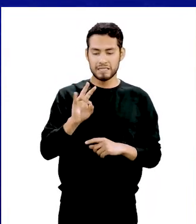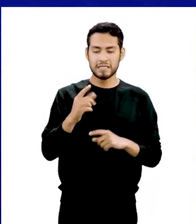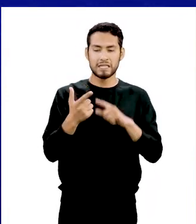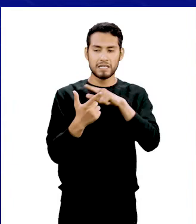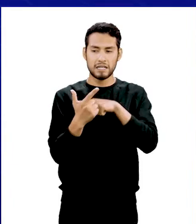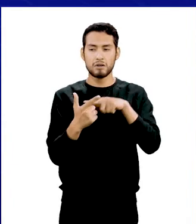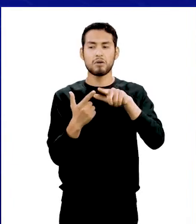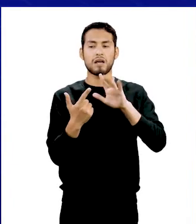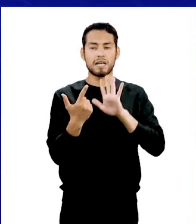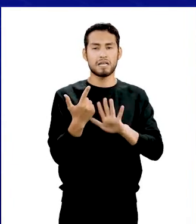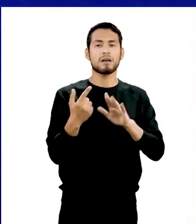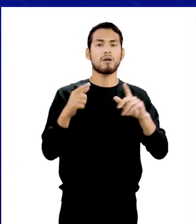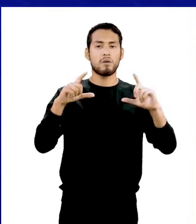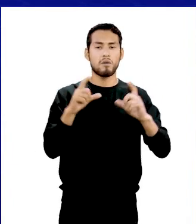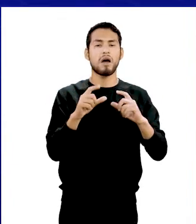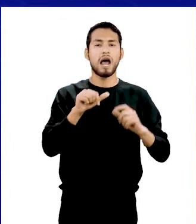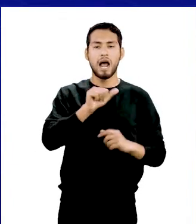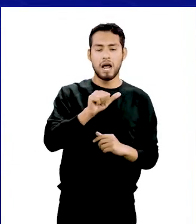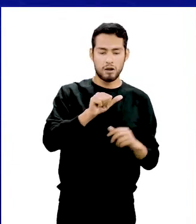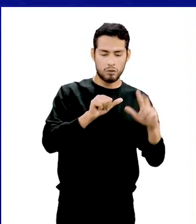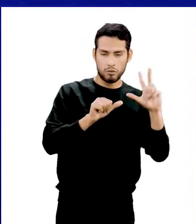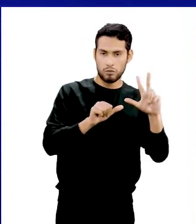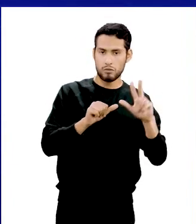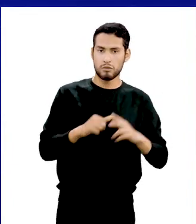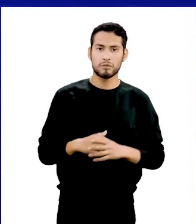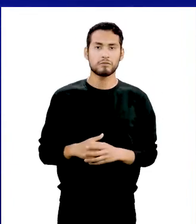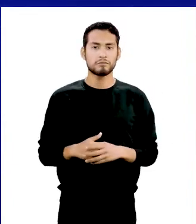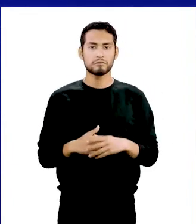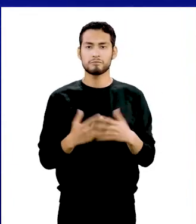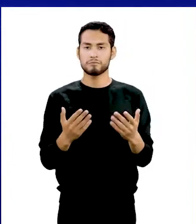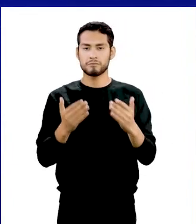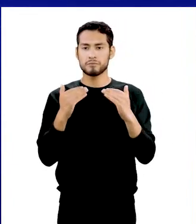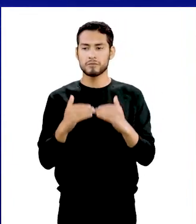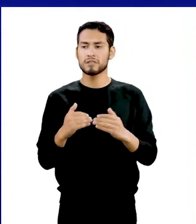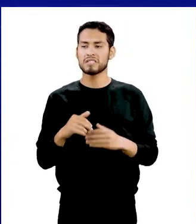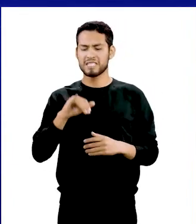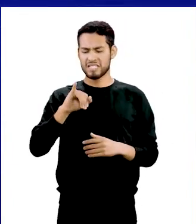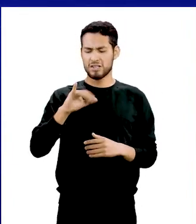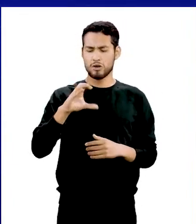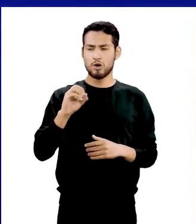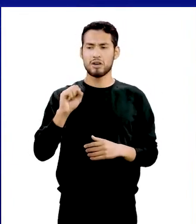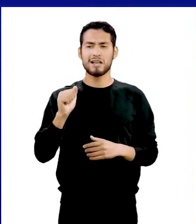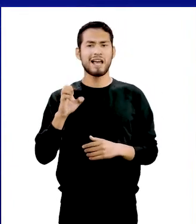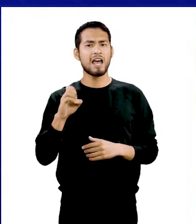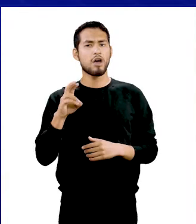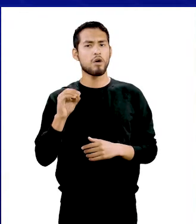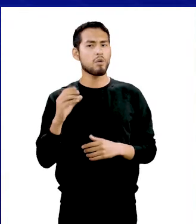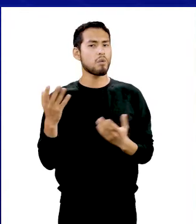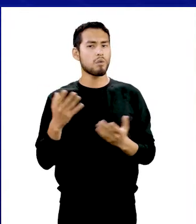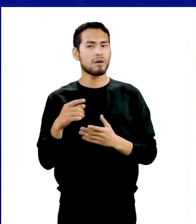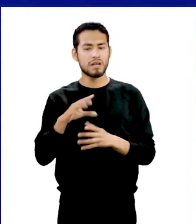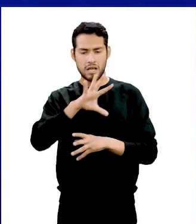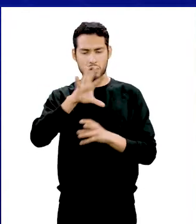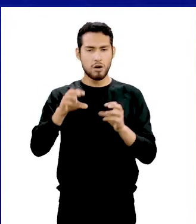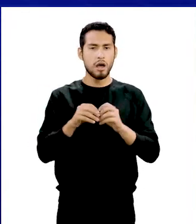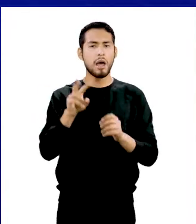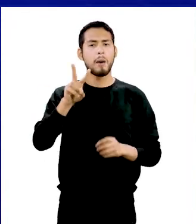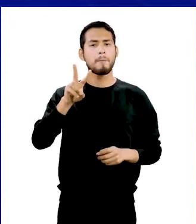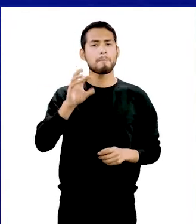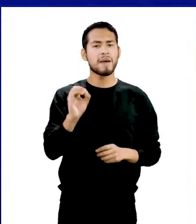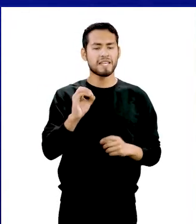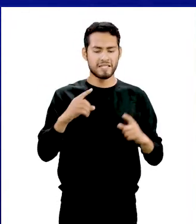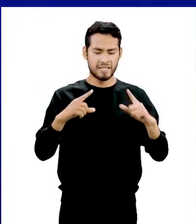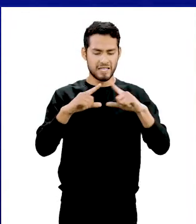raíz cuadrada de 5 por A al cubo. Hablemos del icosaedro. Su superficie